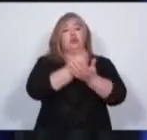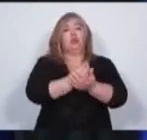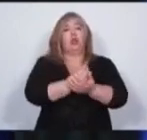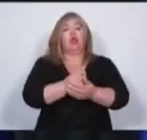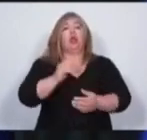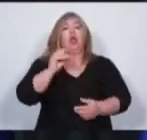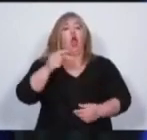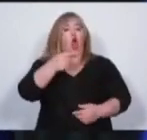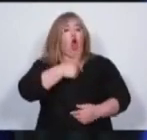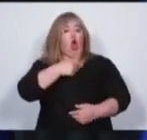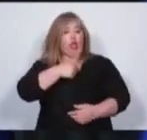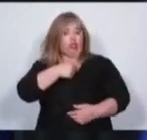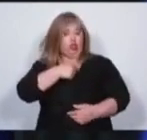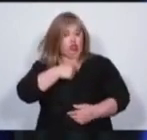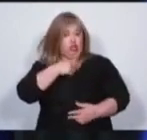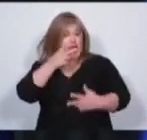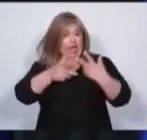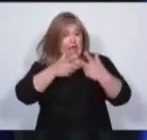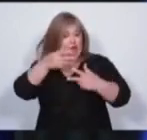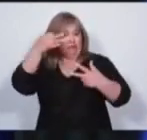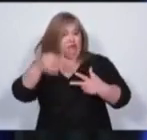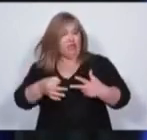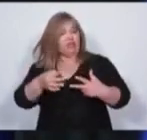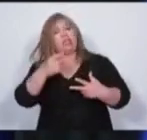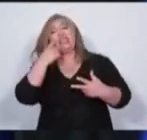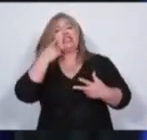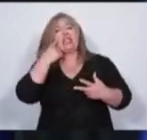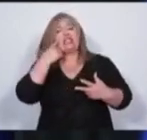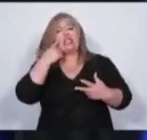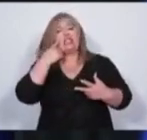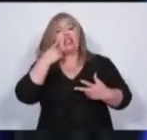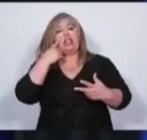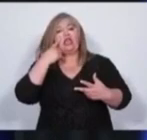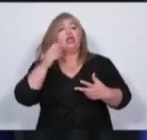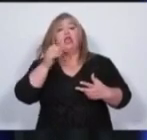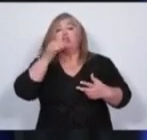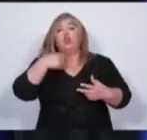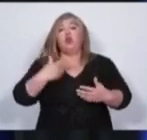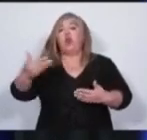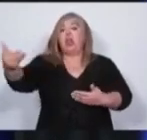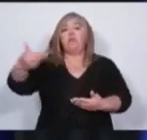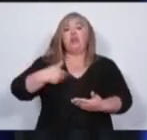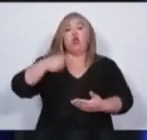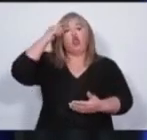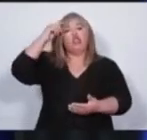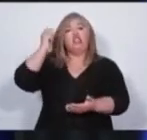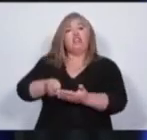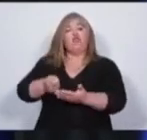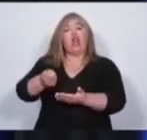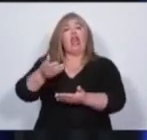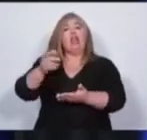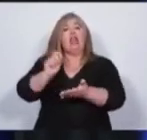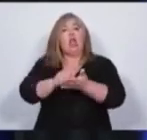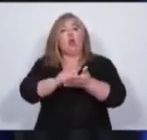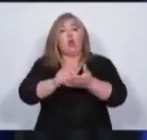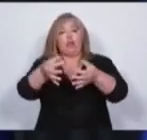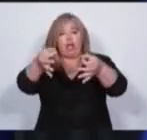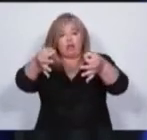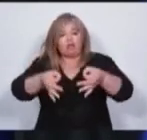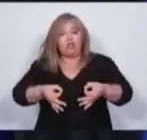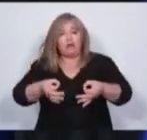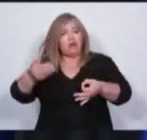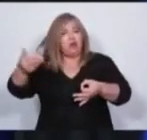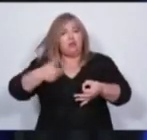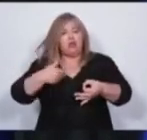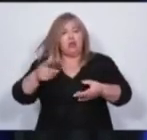intendente que no presentó las rendiciones de su municipio ante el Tribunal de Cuentas para este trimestre. Sinceramente, se